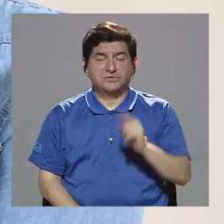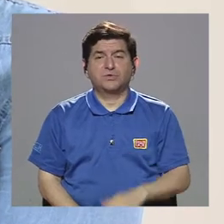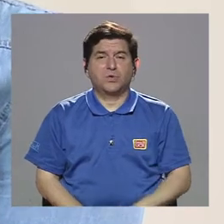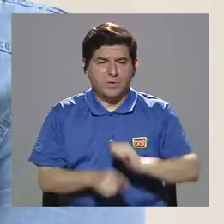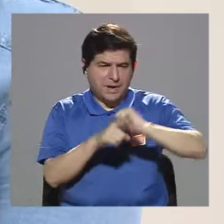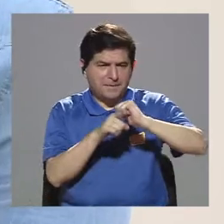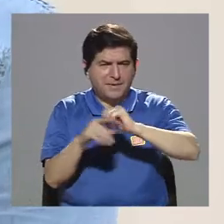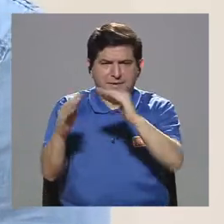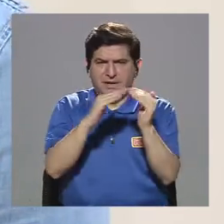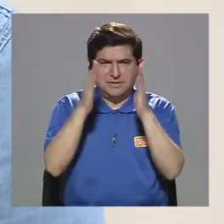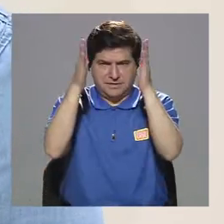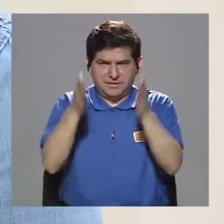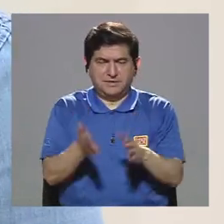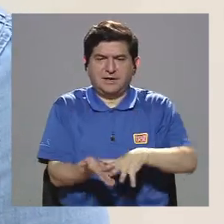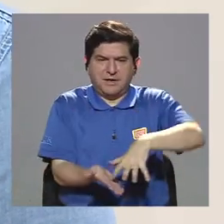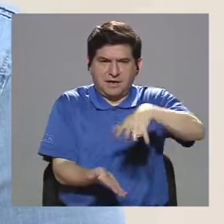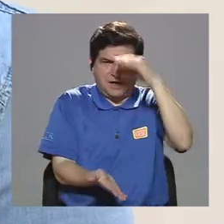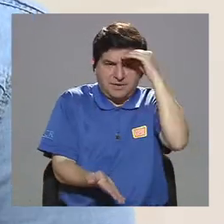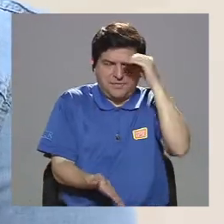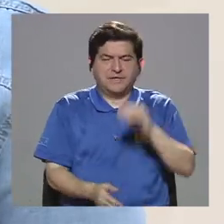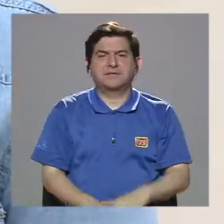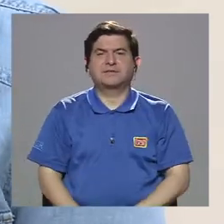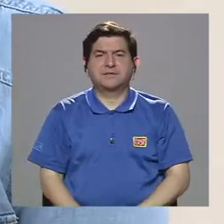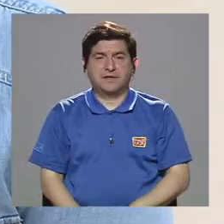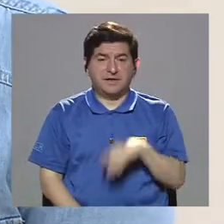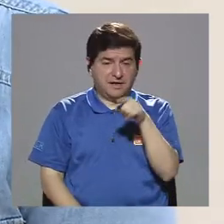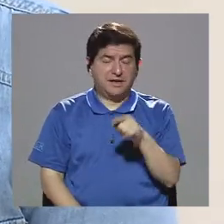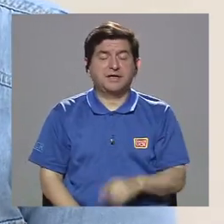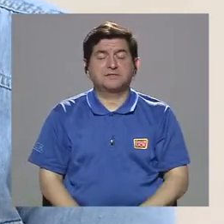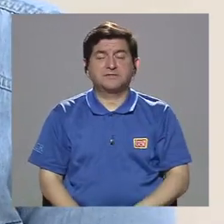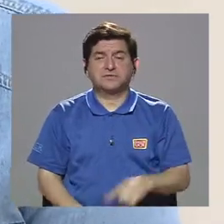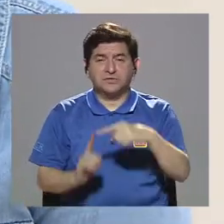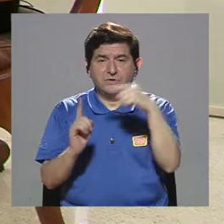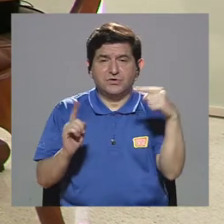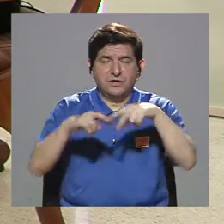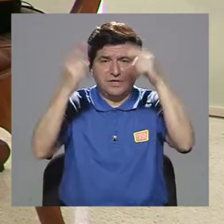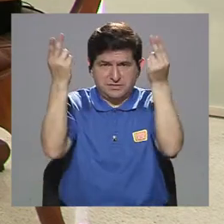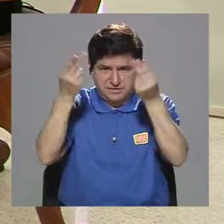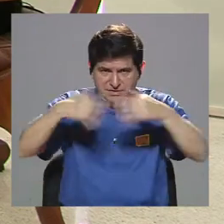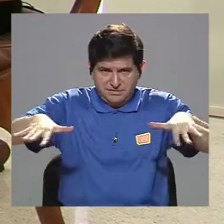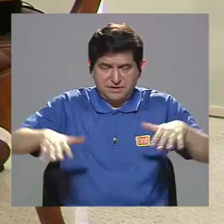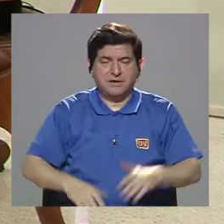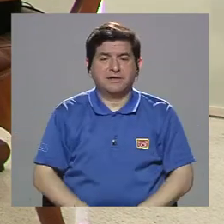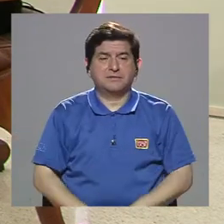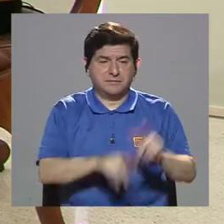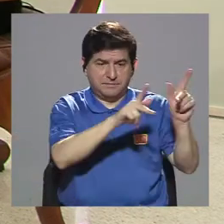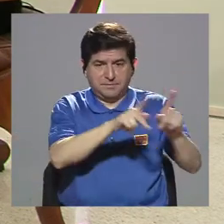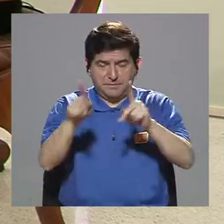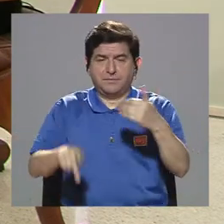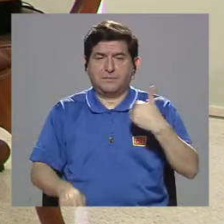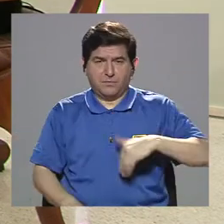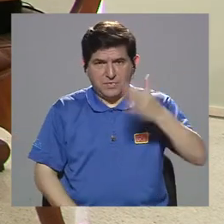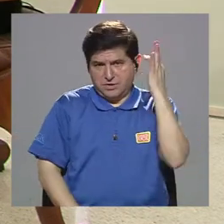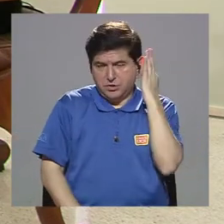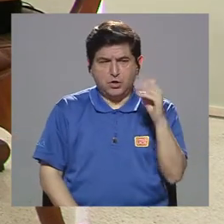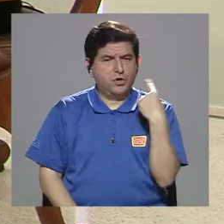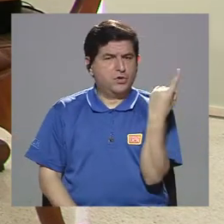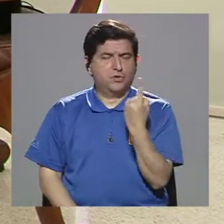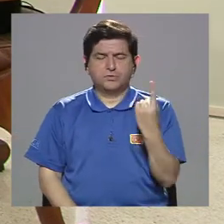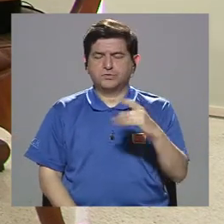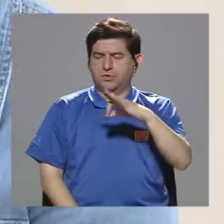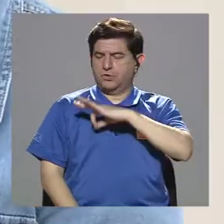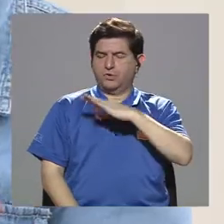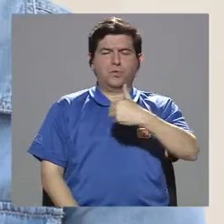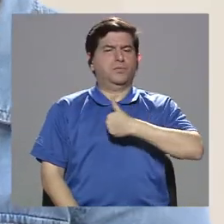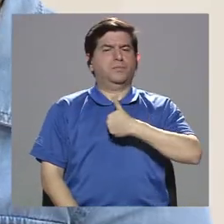ciudadanía. En este caso, el aprender a hacer un ejercicio de ciudadanía digital, donde las ciudadanas y los ciudadanos no solo piensan